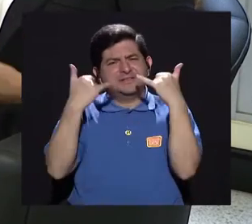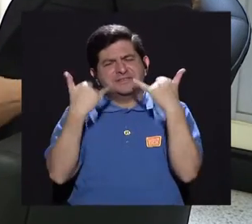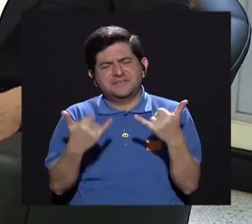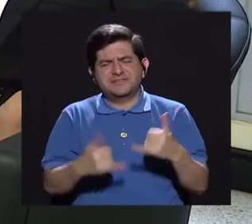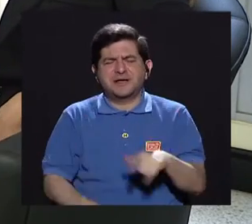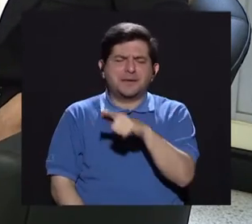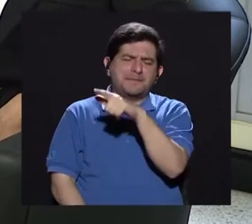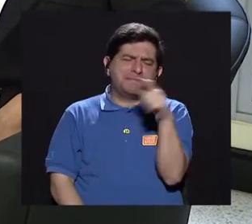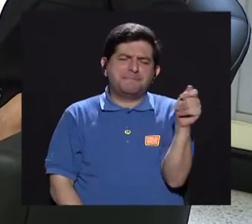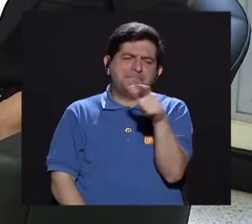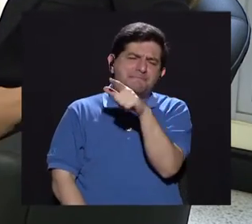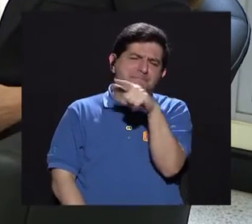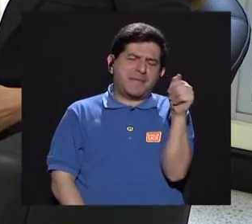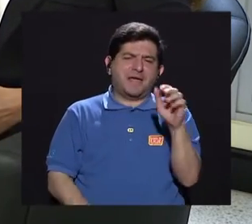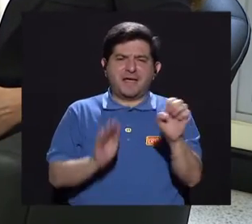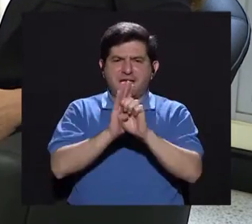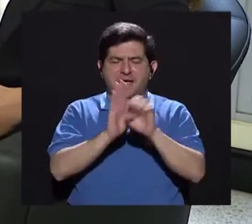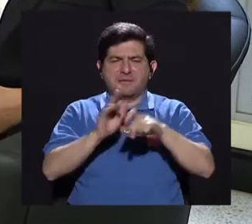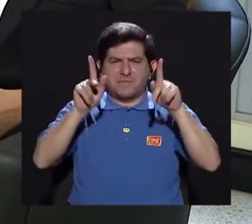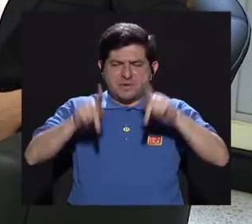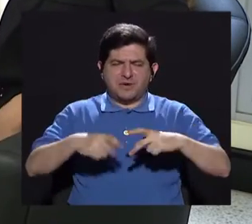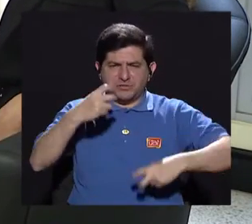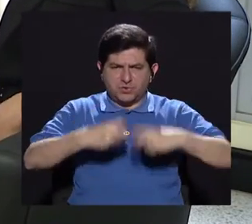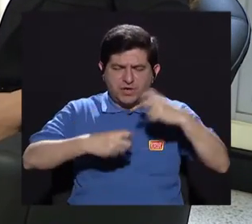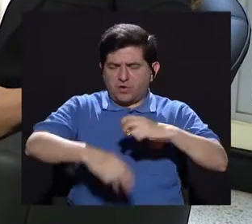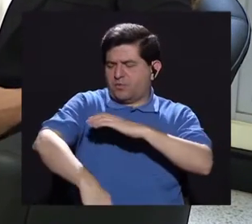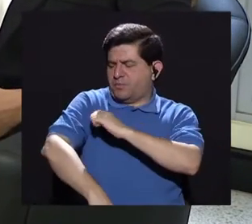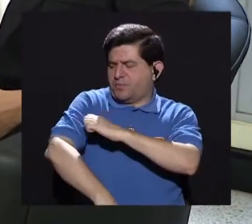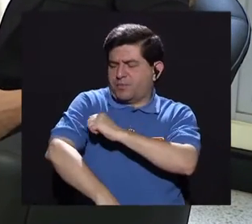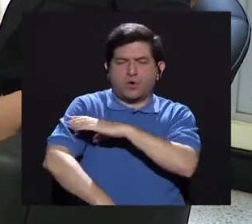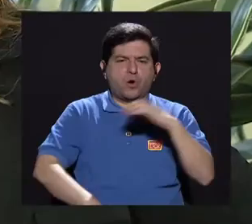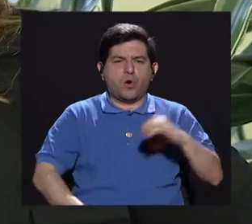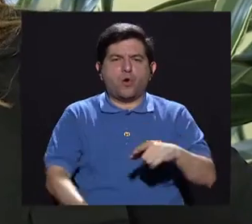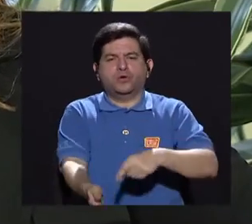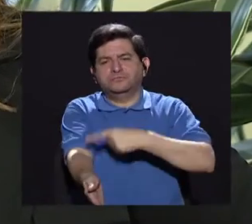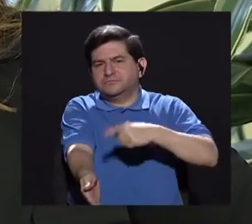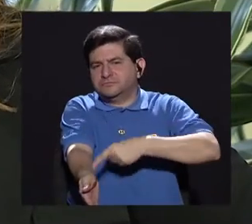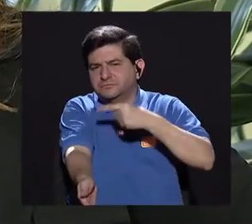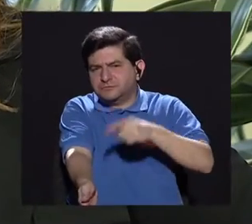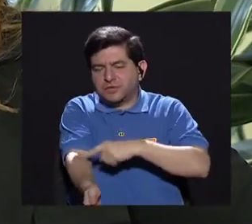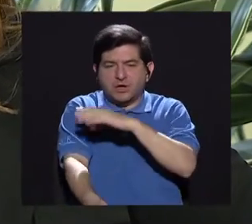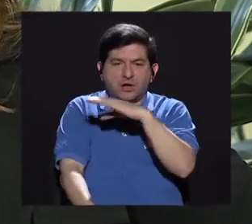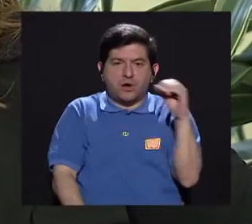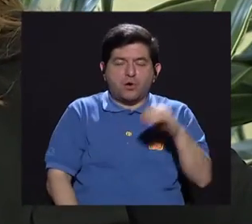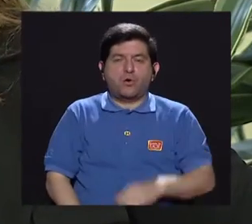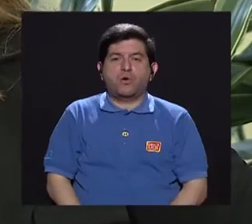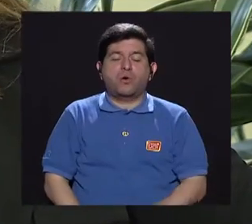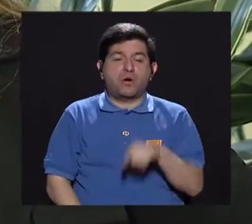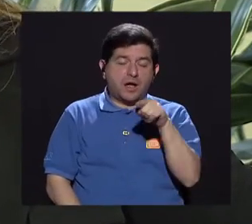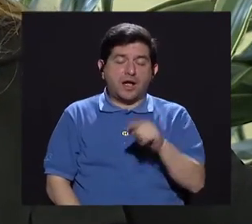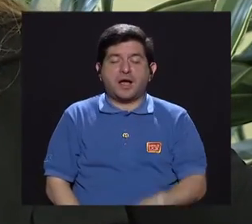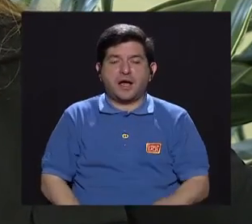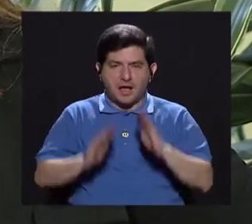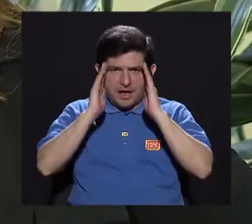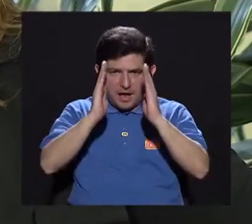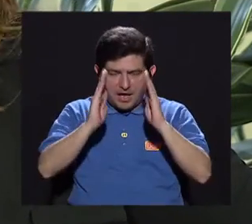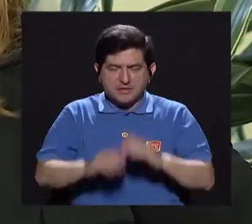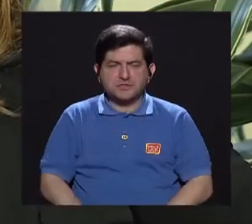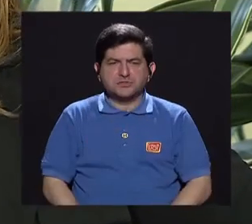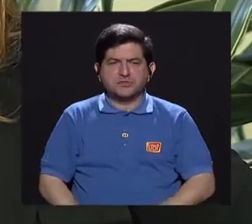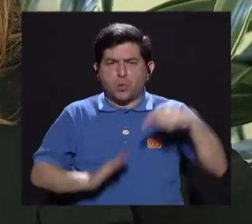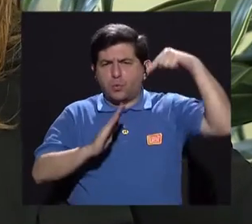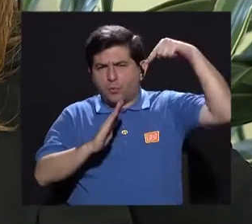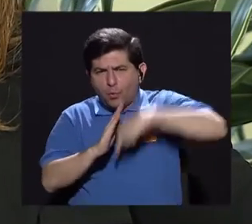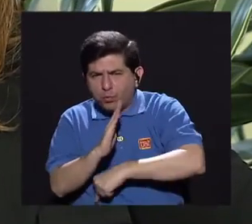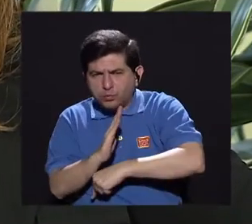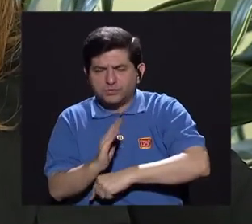tienen ya varios meses, como por ejemplo un hipertenso, un diabético, y la consulta de morbilidad o consulta